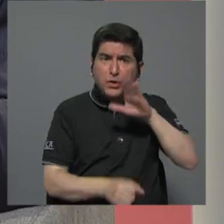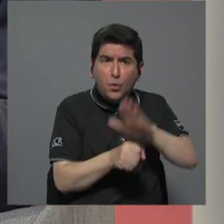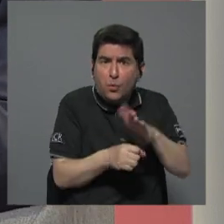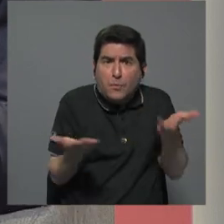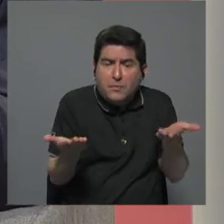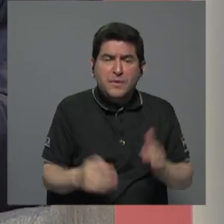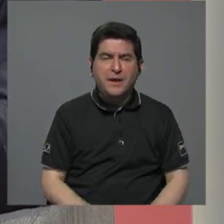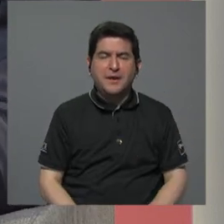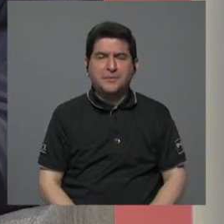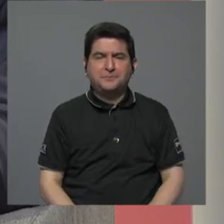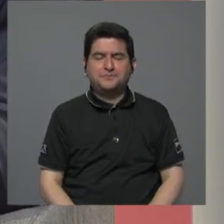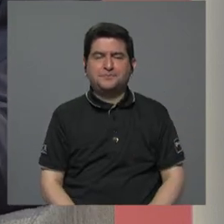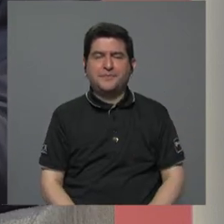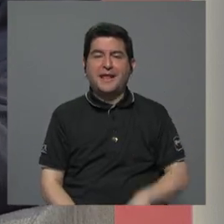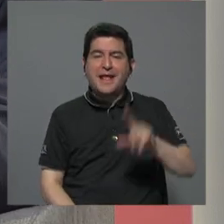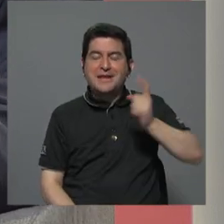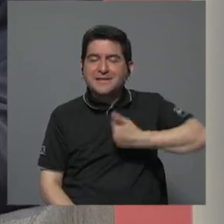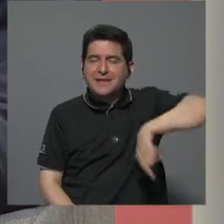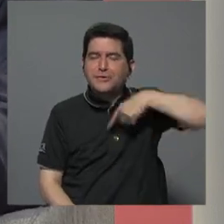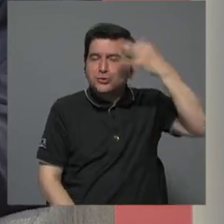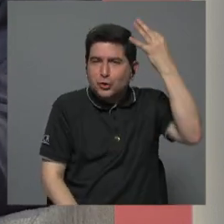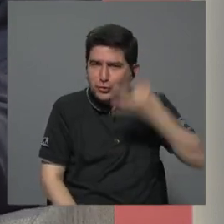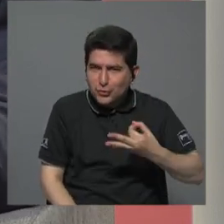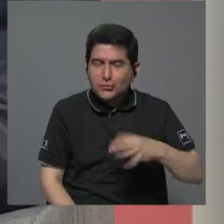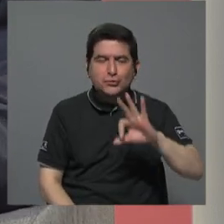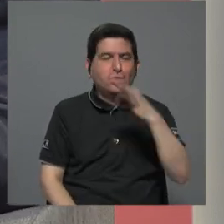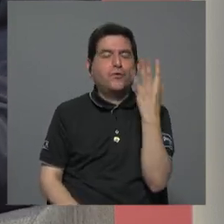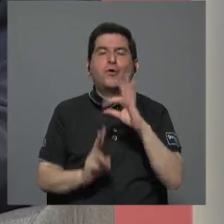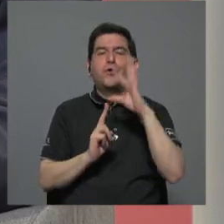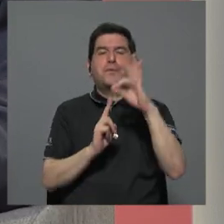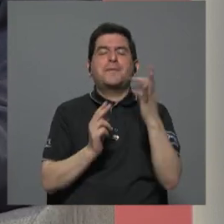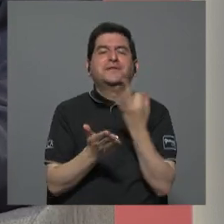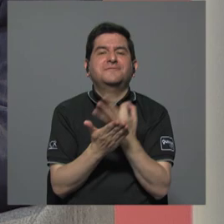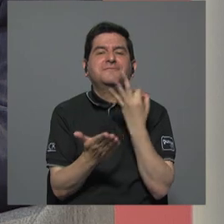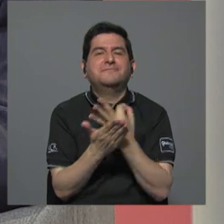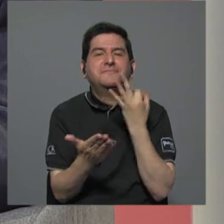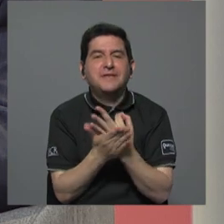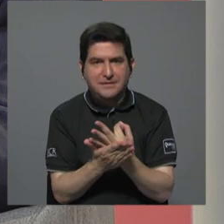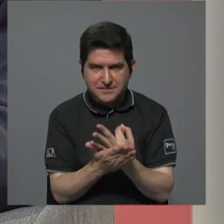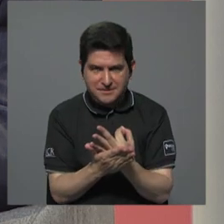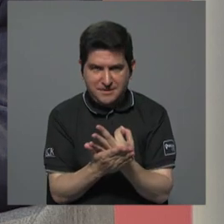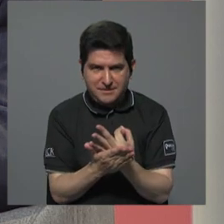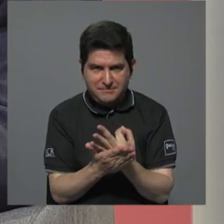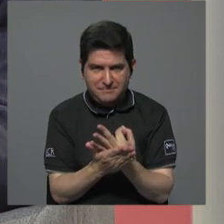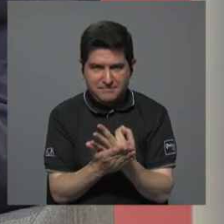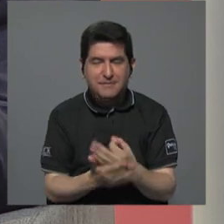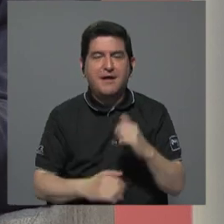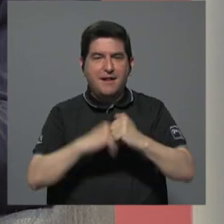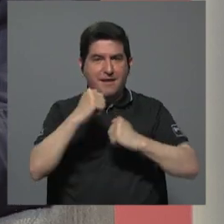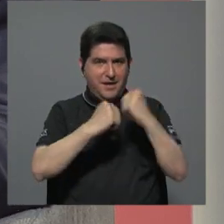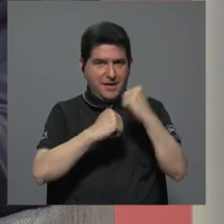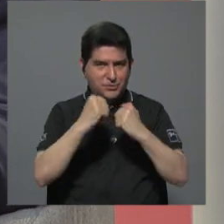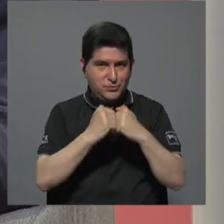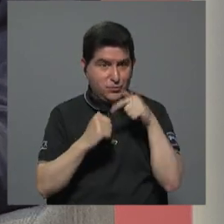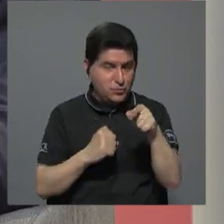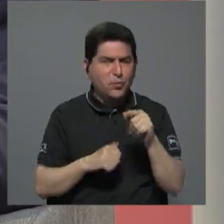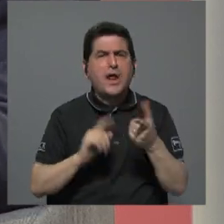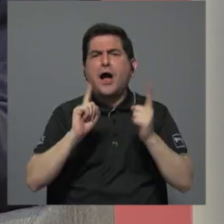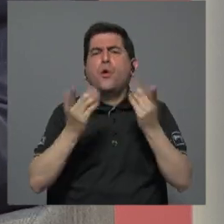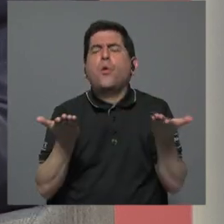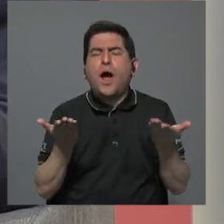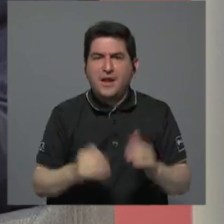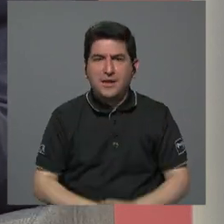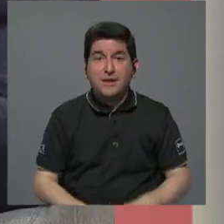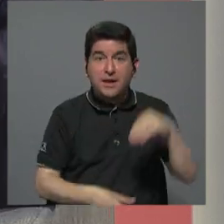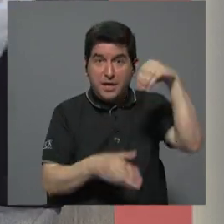por lo menos la visión nuestra es necesitamos apostar a formas alternativas de financiar la infraestructura y esas formas alternativas